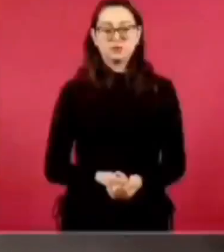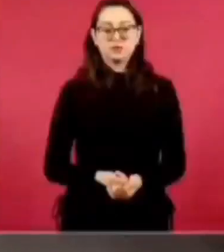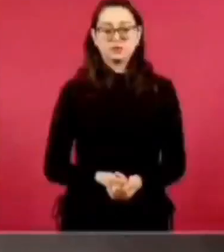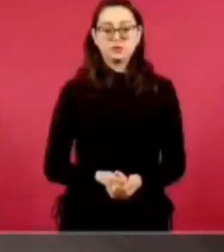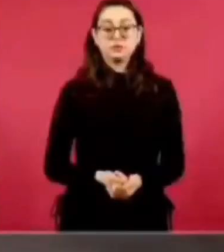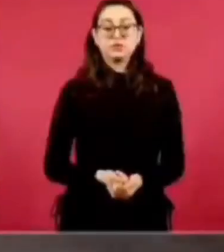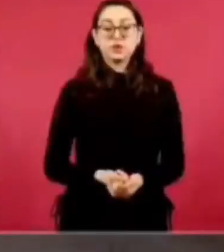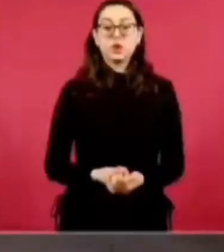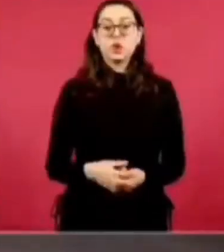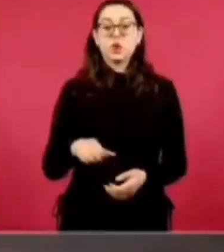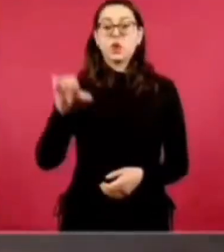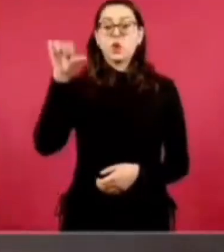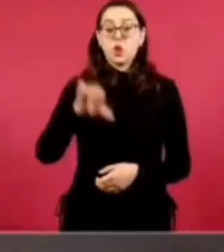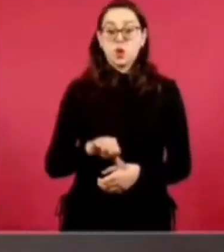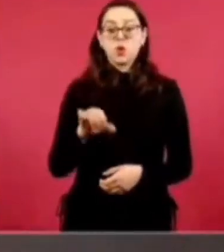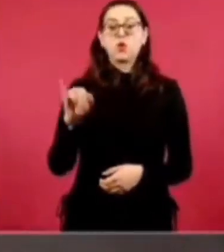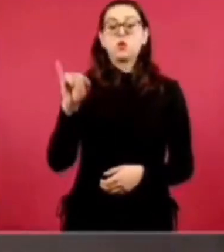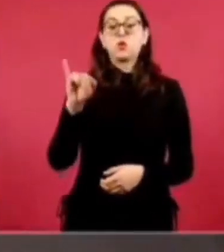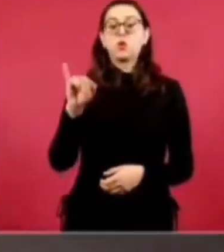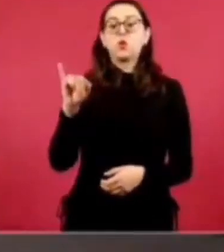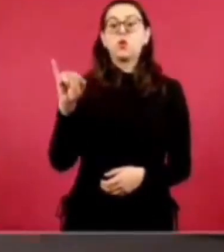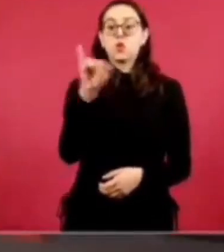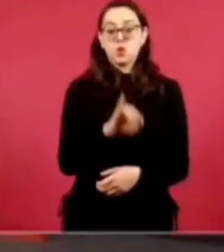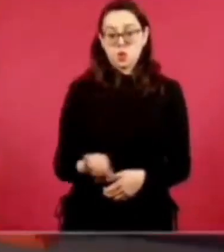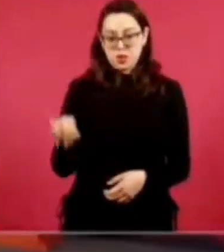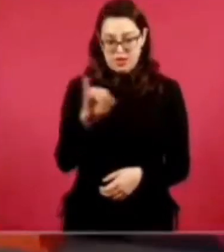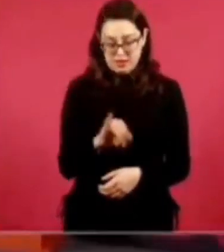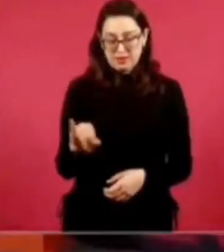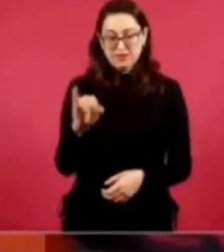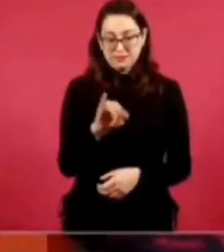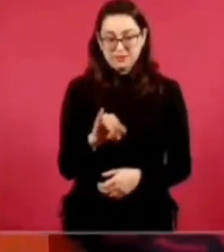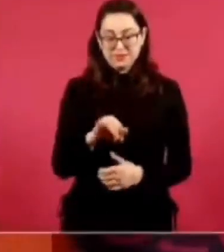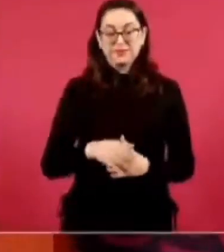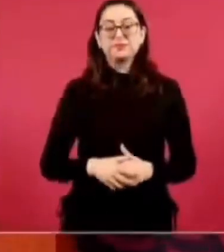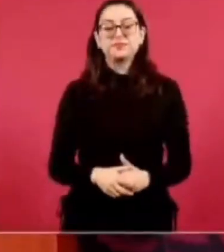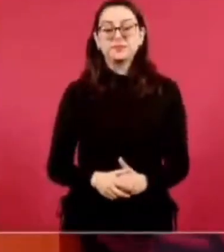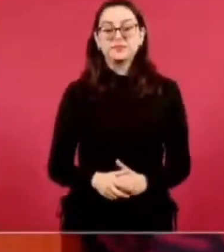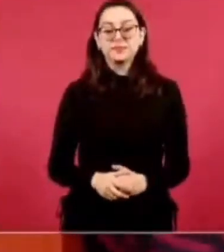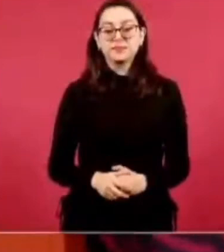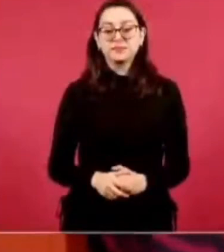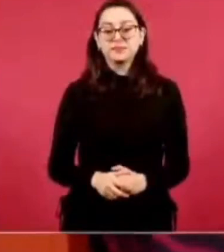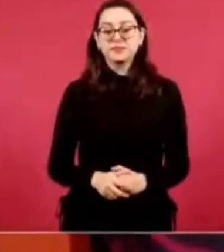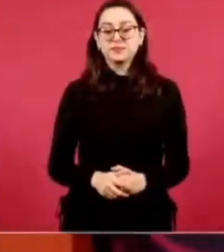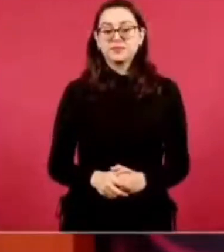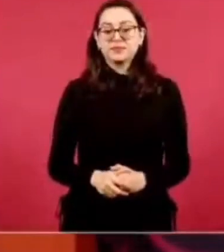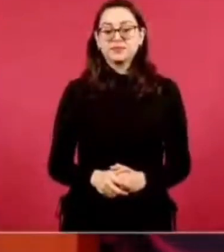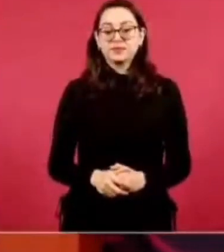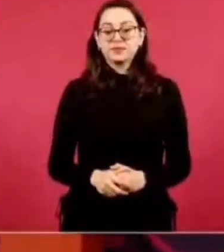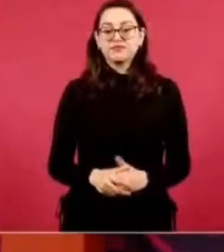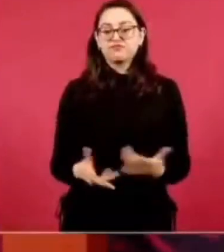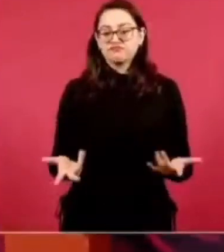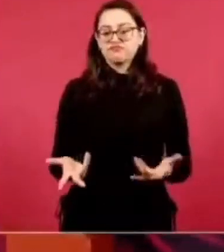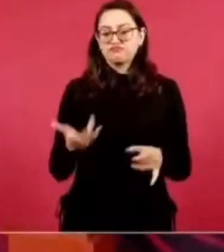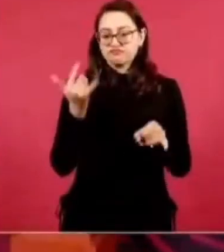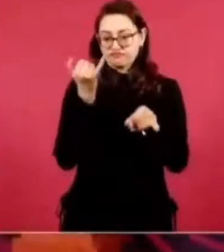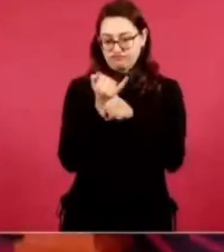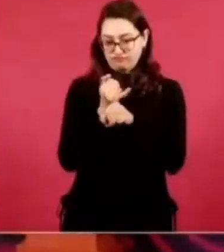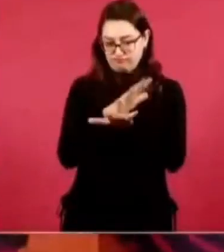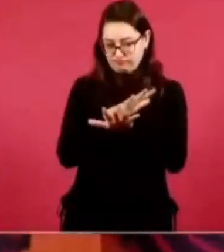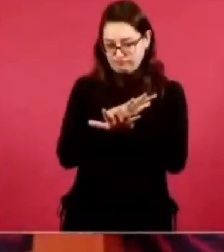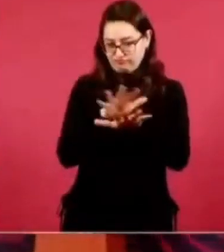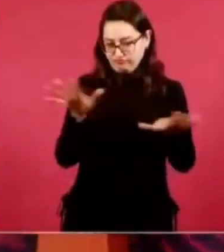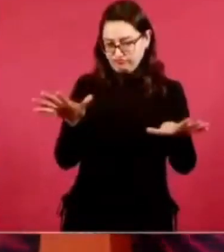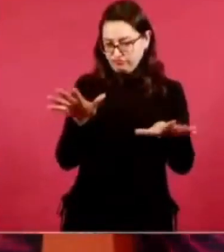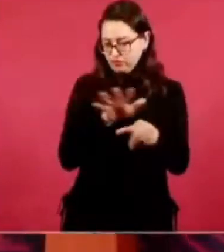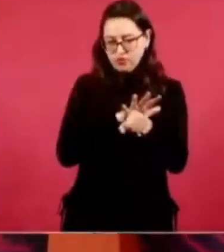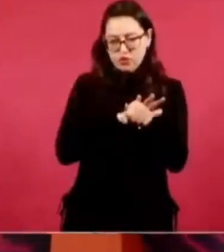informar sobre hallazgos, sobre el rescate